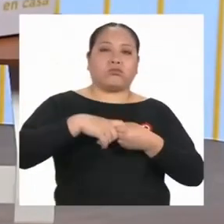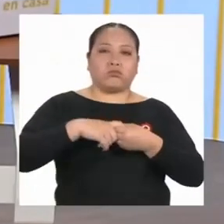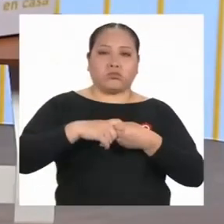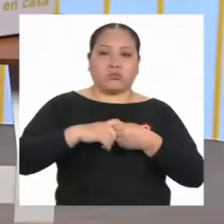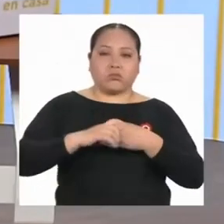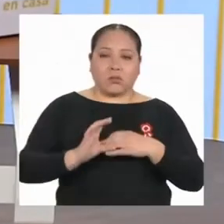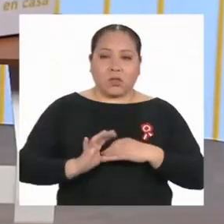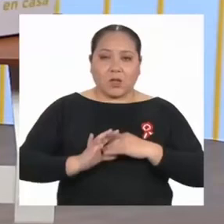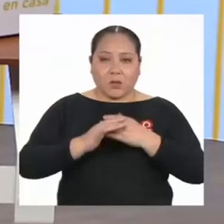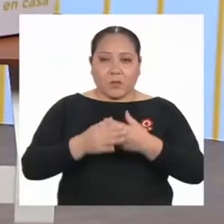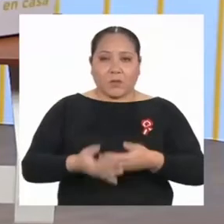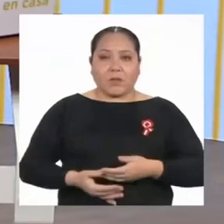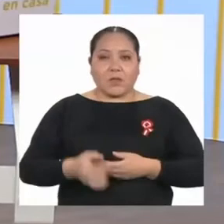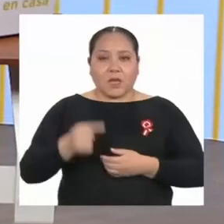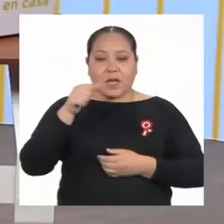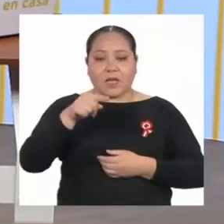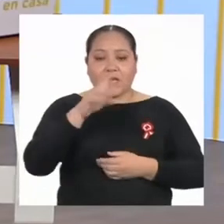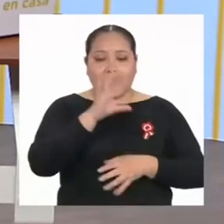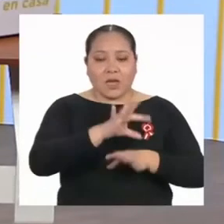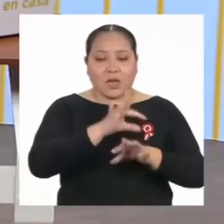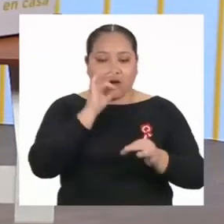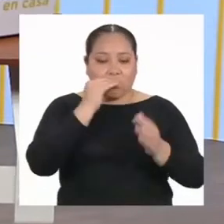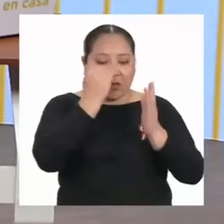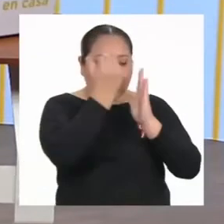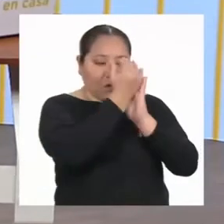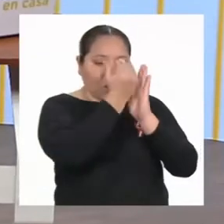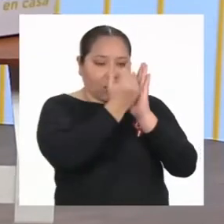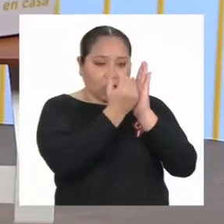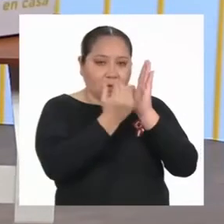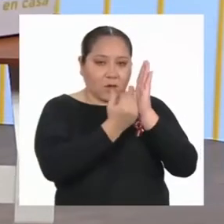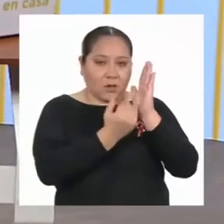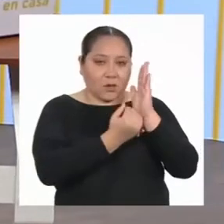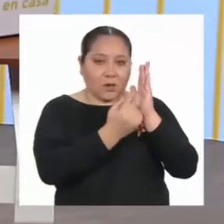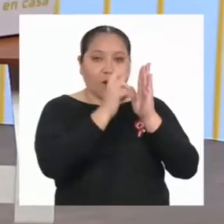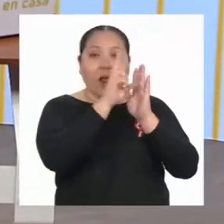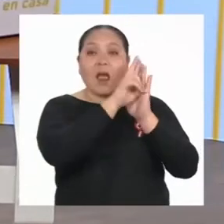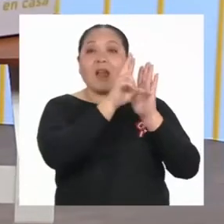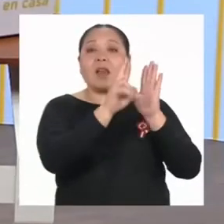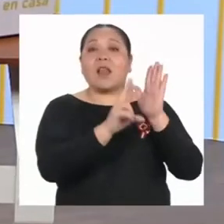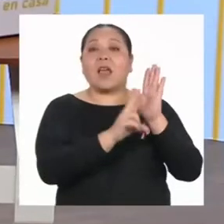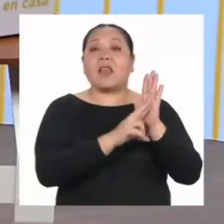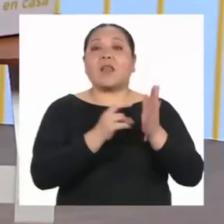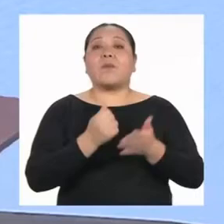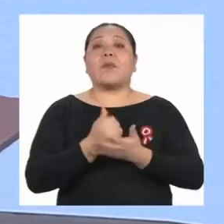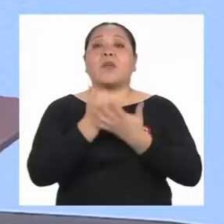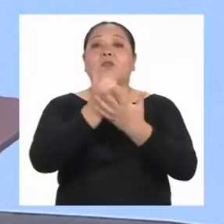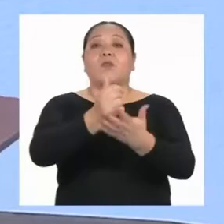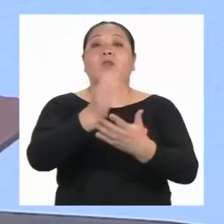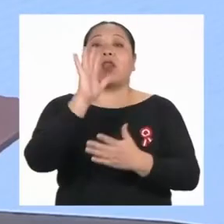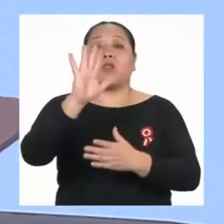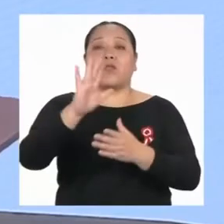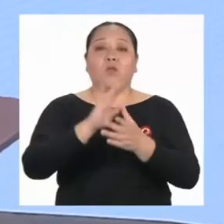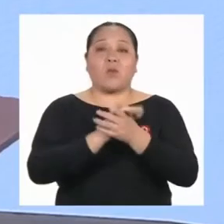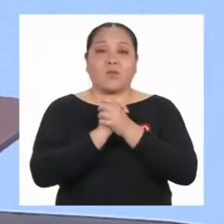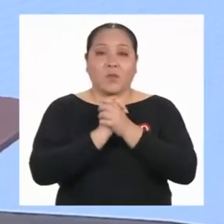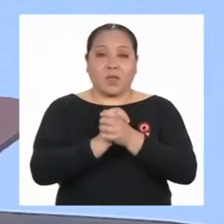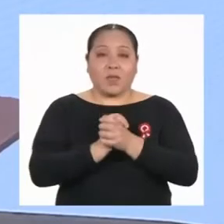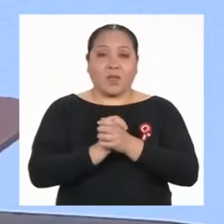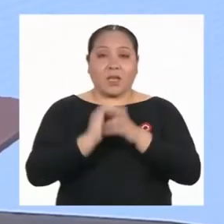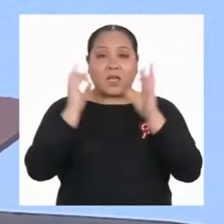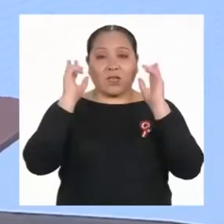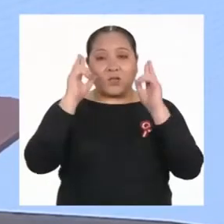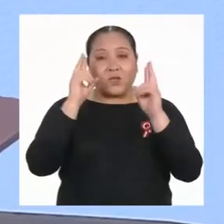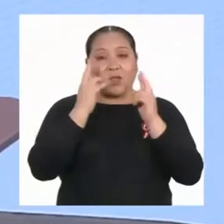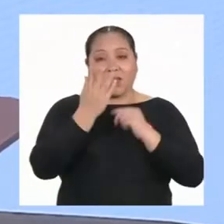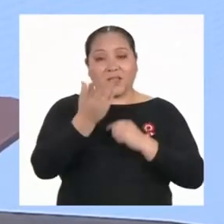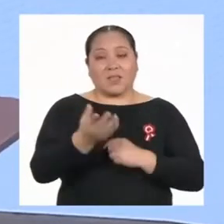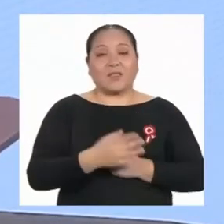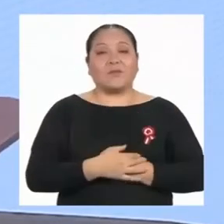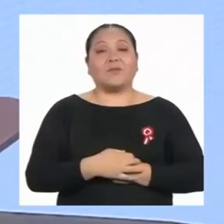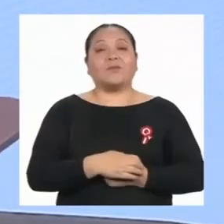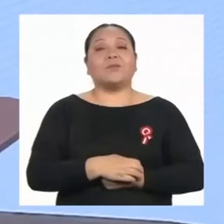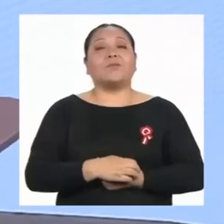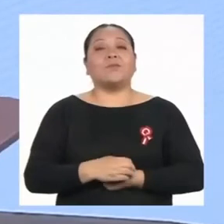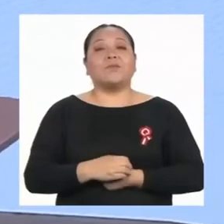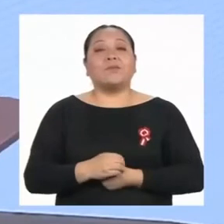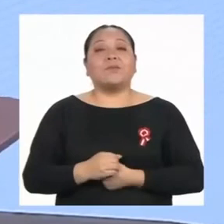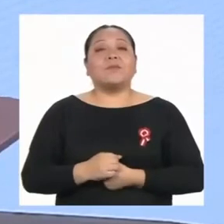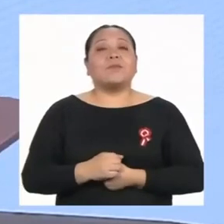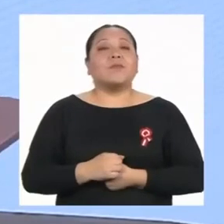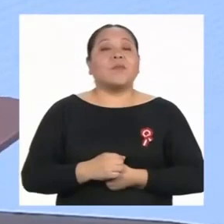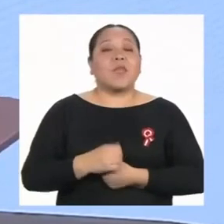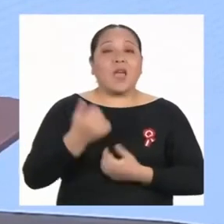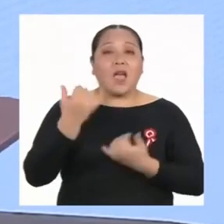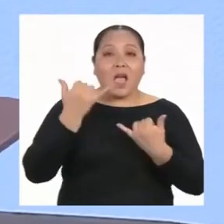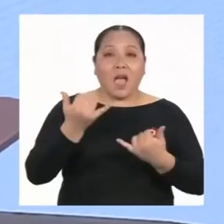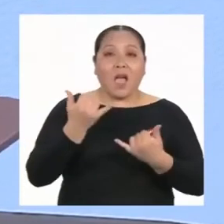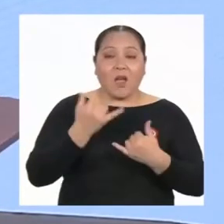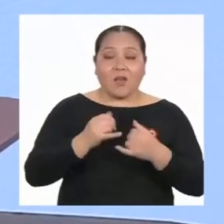cual encontrarán lineamientos para ayudar a tu amiga. ¡Mucha suerte! Ahora, vamos